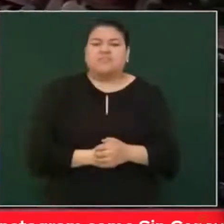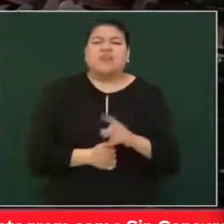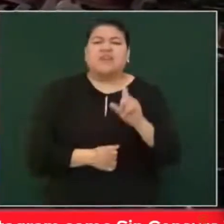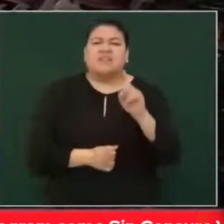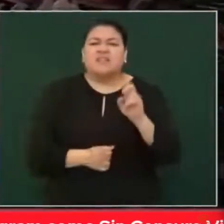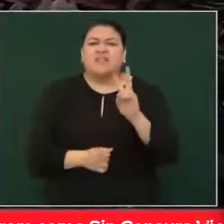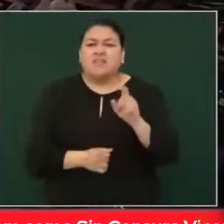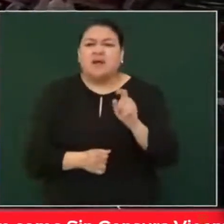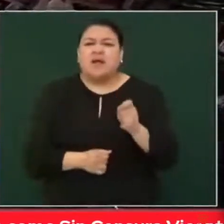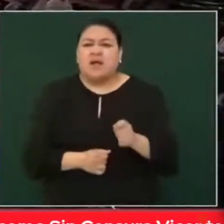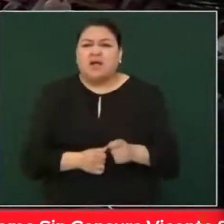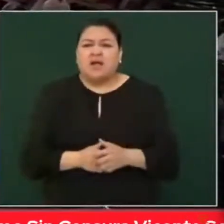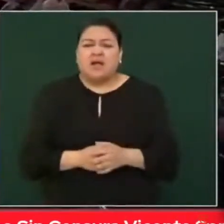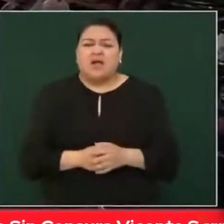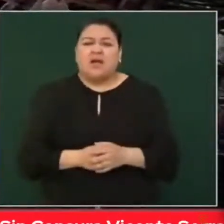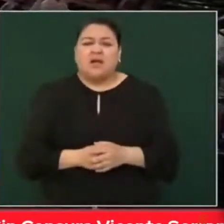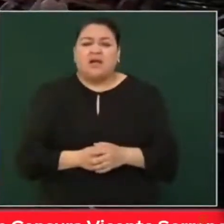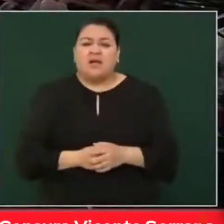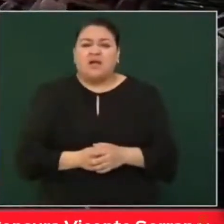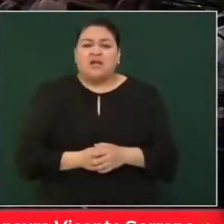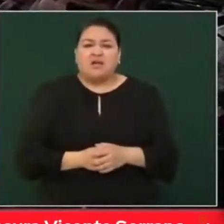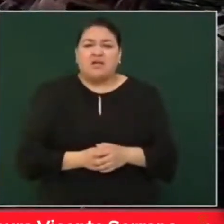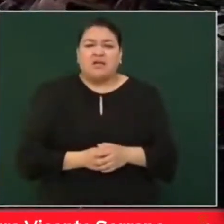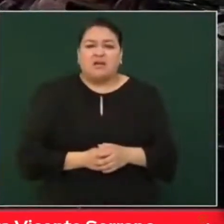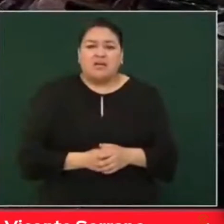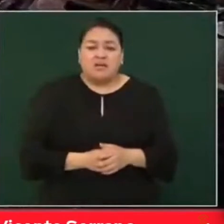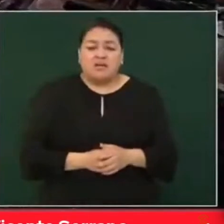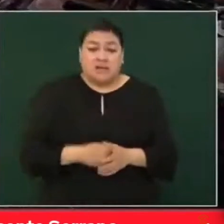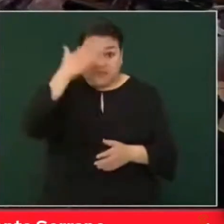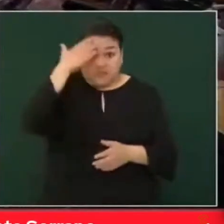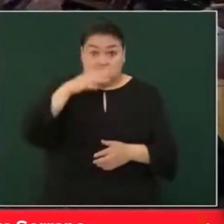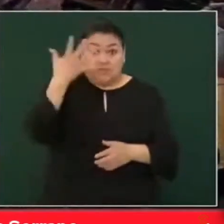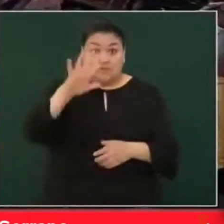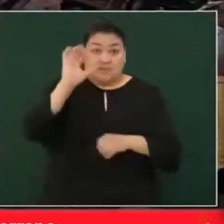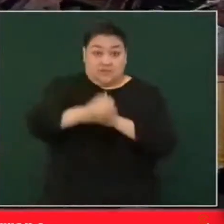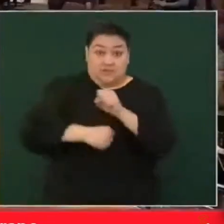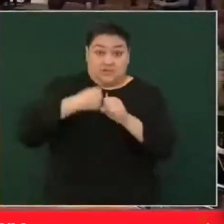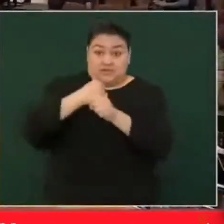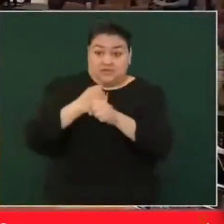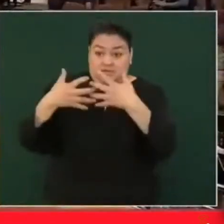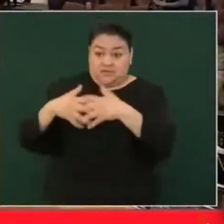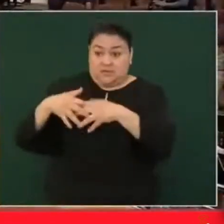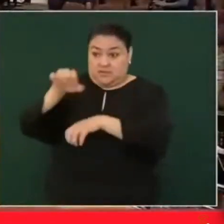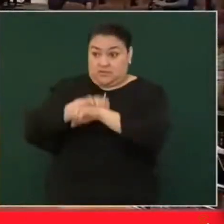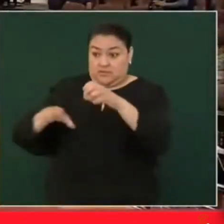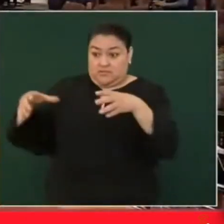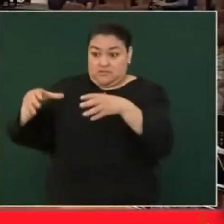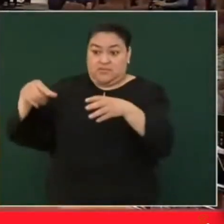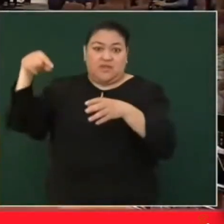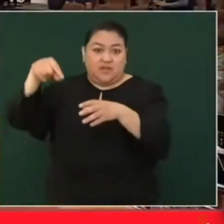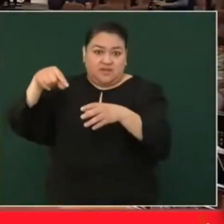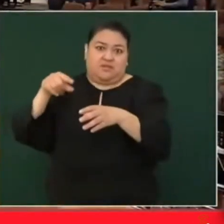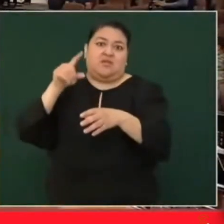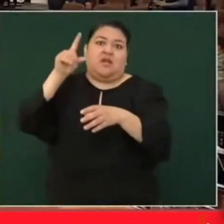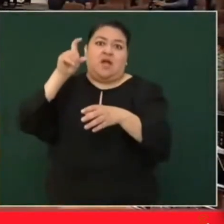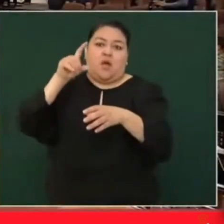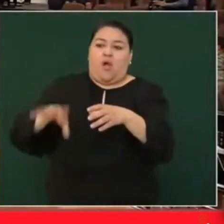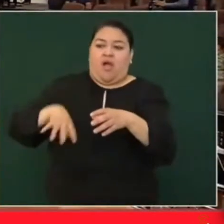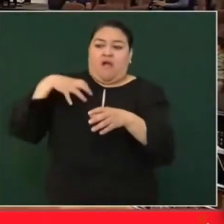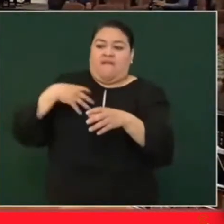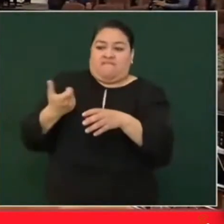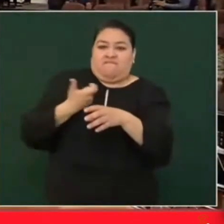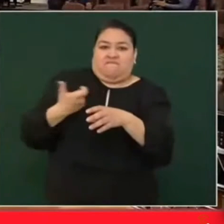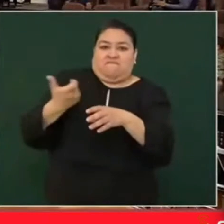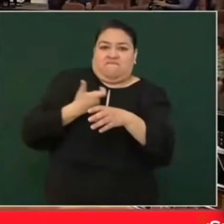privatización del agua en Puebla, 10 años con una empresa que solamente está causando beneficios para la misma, el